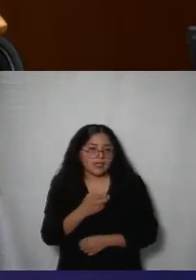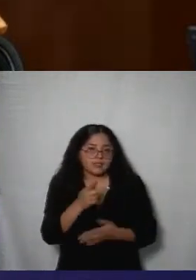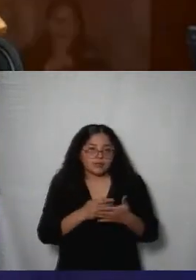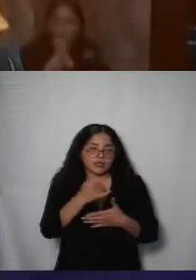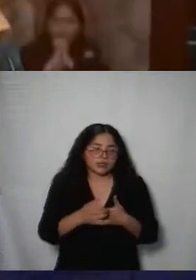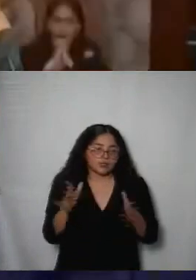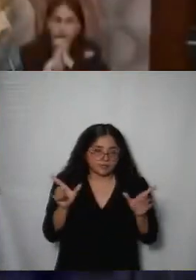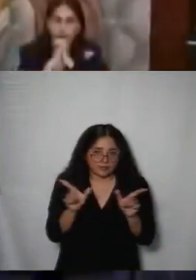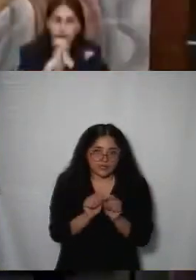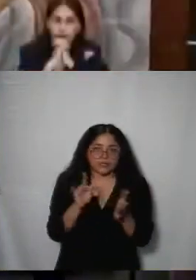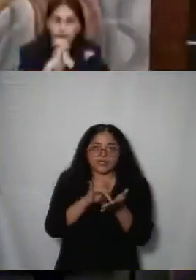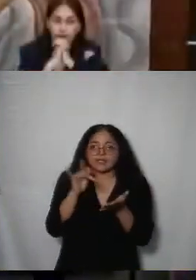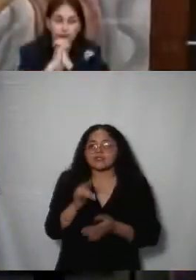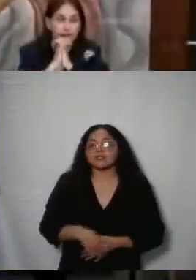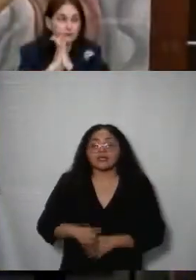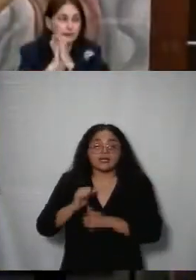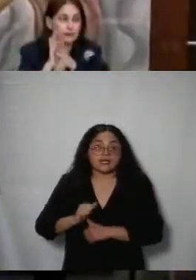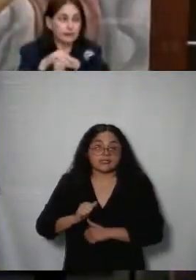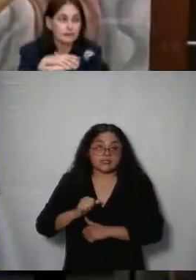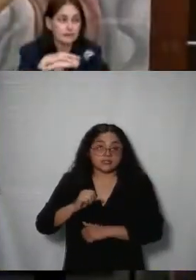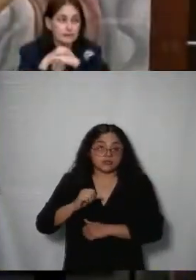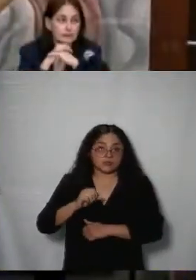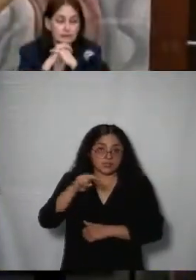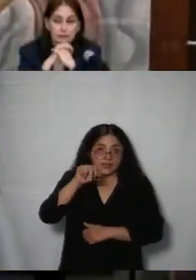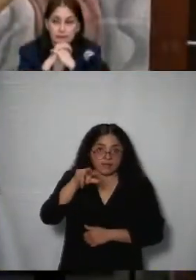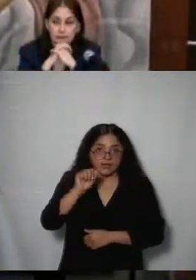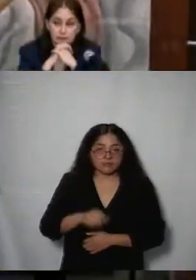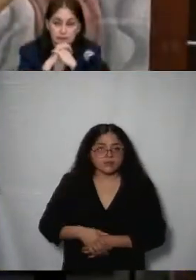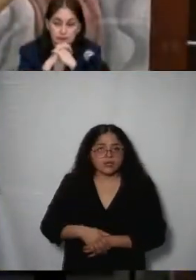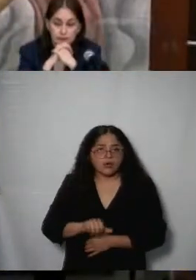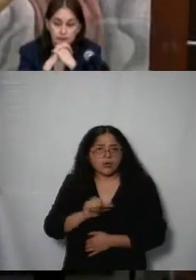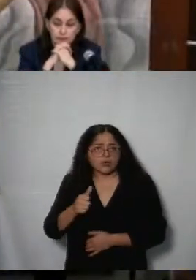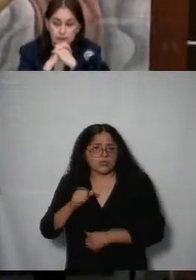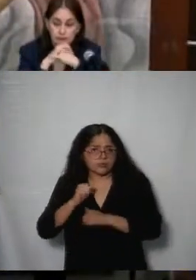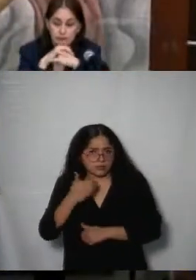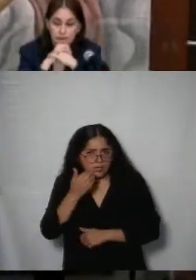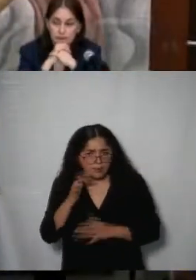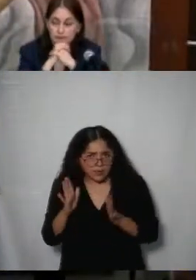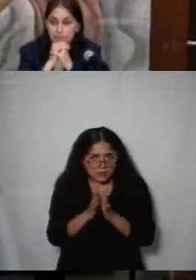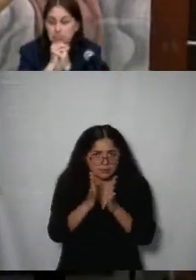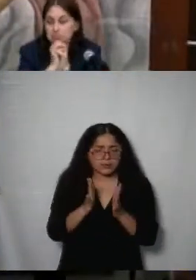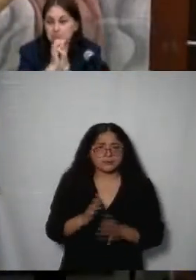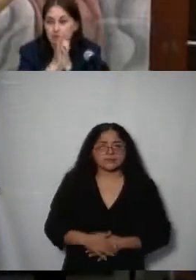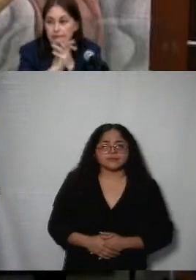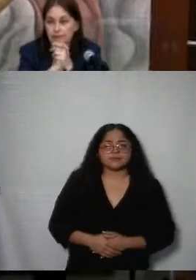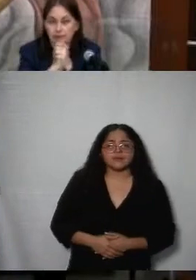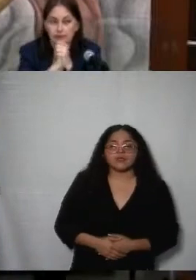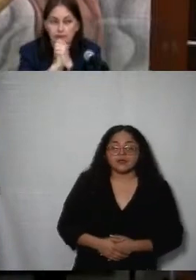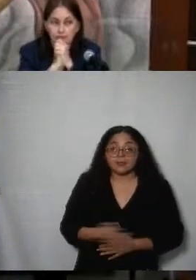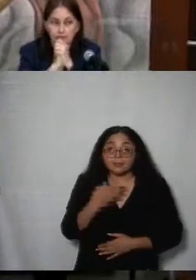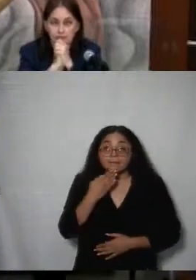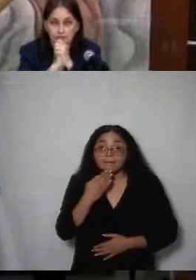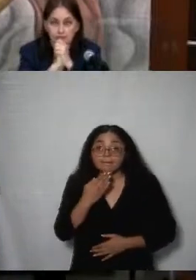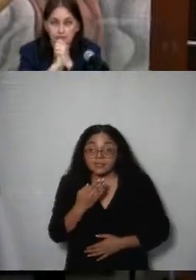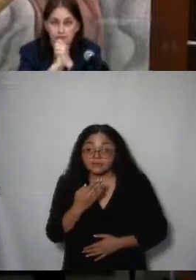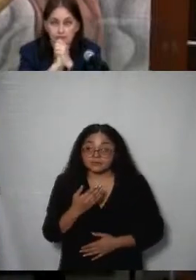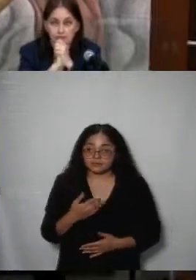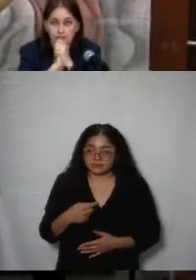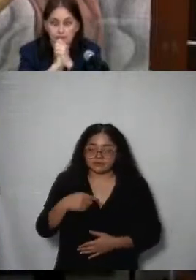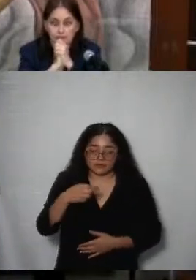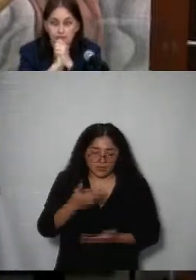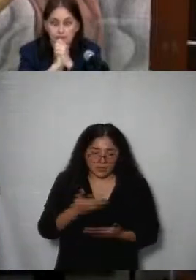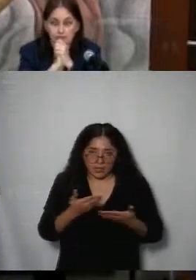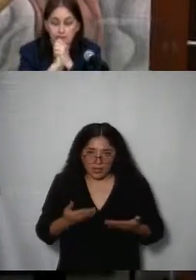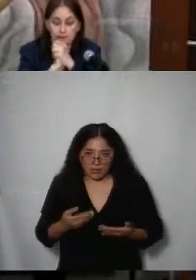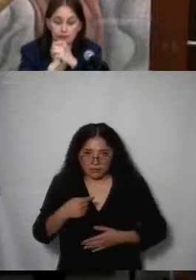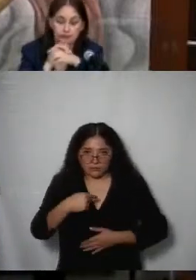muchas gracias muchas gracias comisionada María del Carmen Nava algún otro comisionado comisionado desea hacer uso de la voz bueno en este punto y para